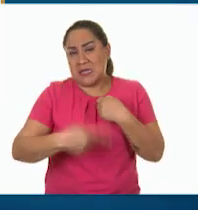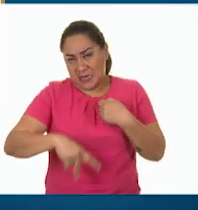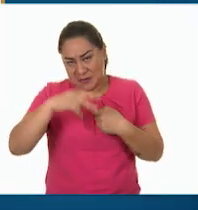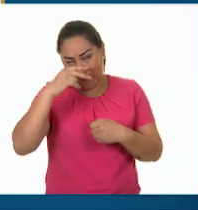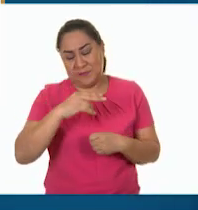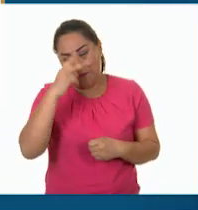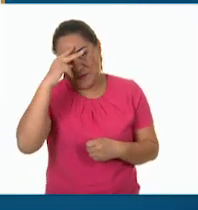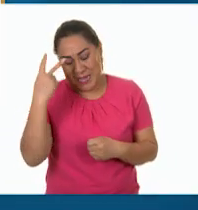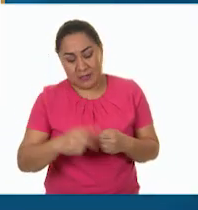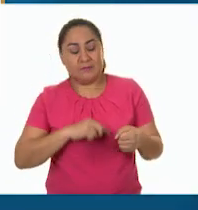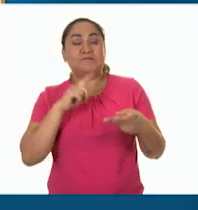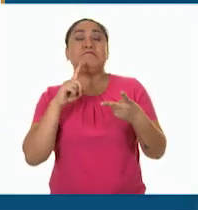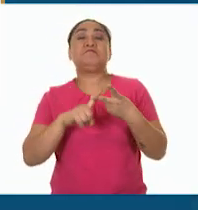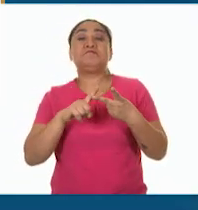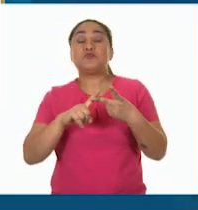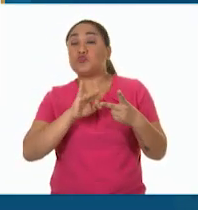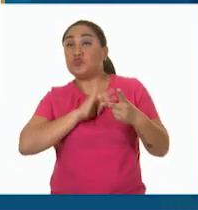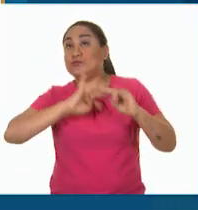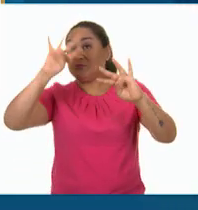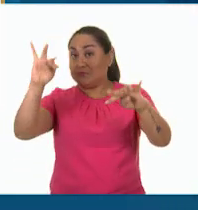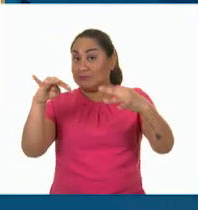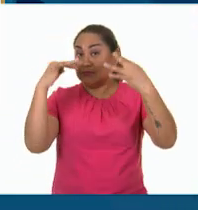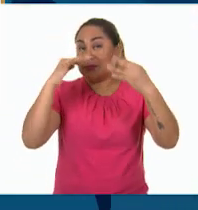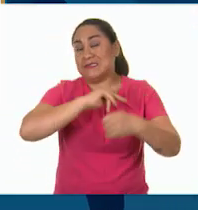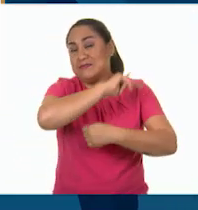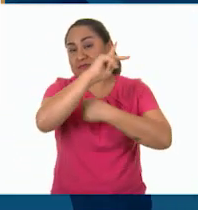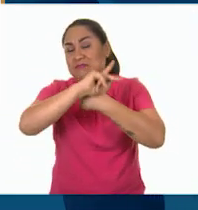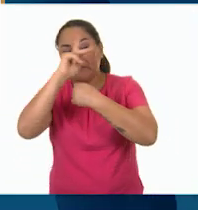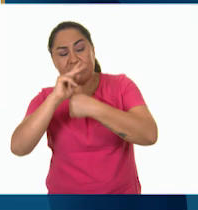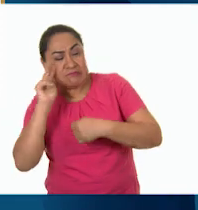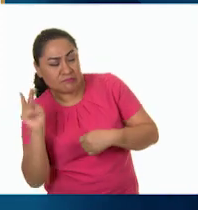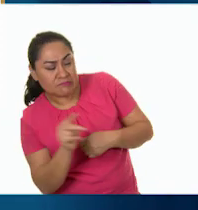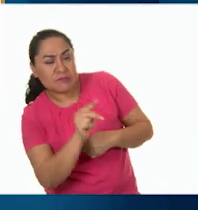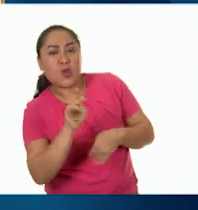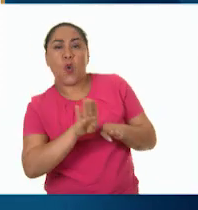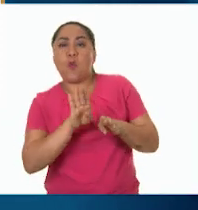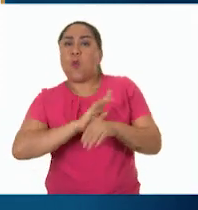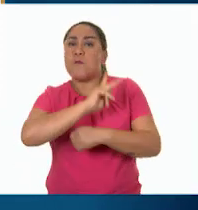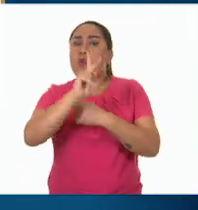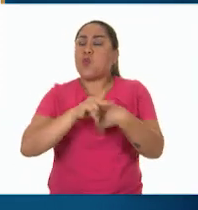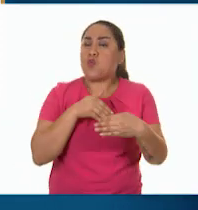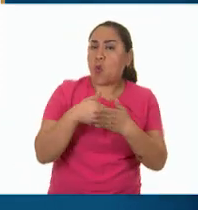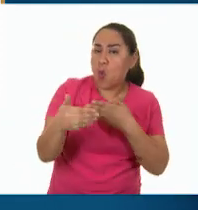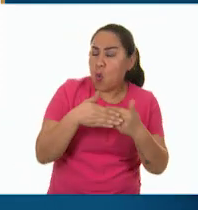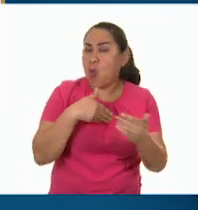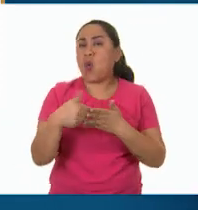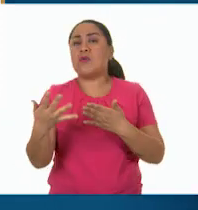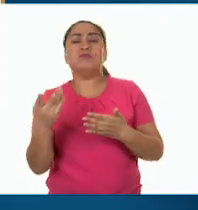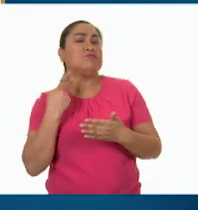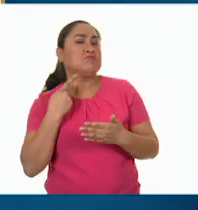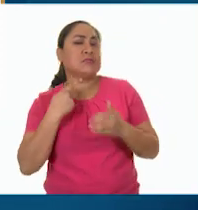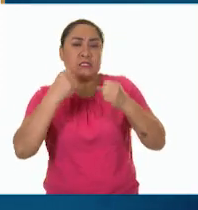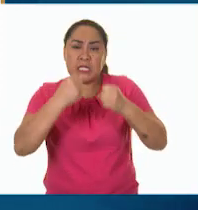El segundo, proyectar hacia el extranjero la imagen de un país moderno, política y económicamente estable.